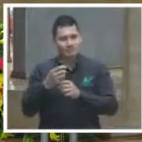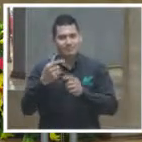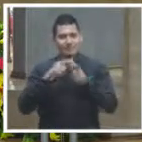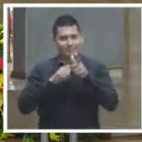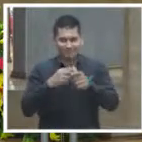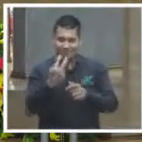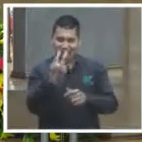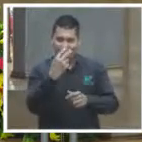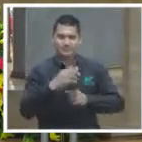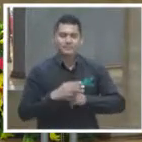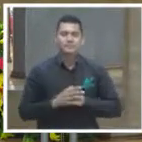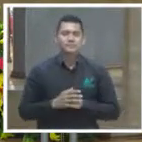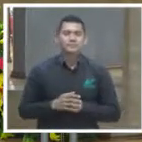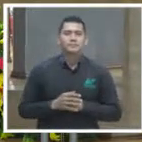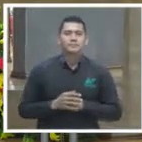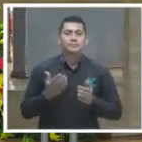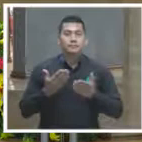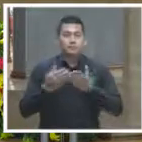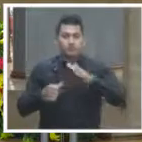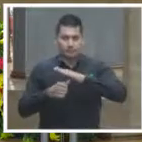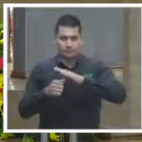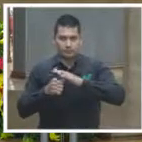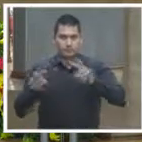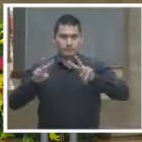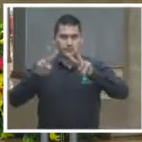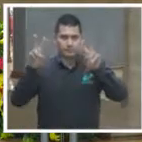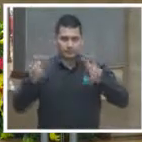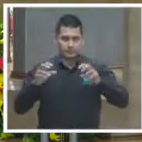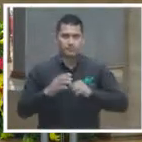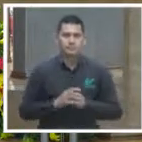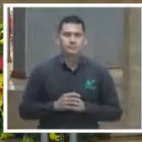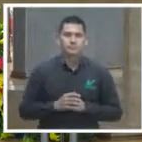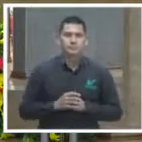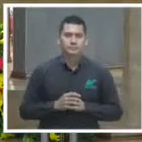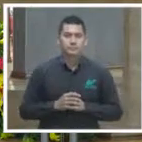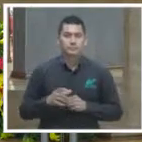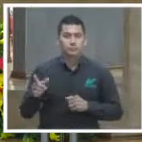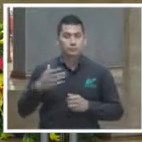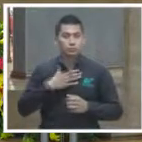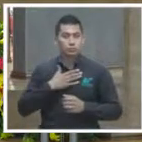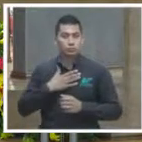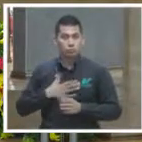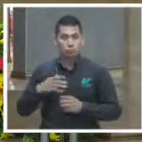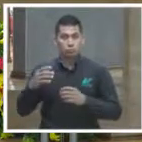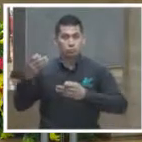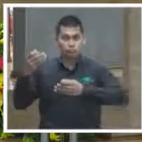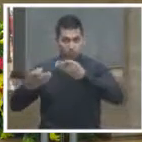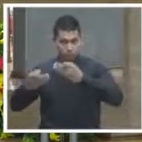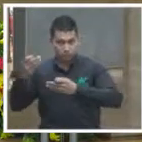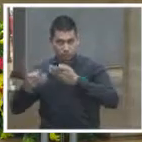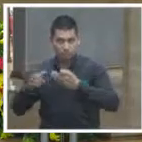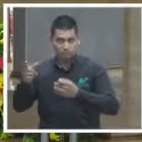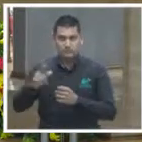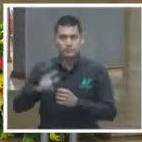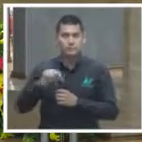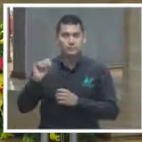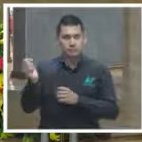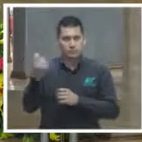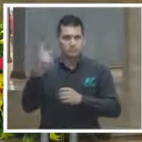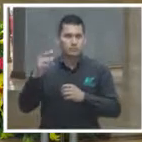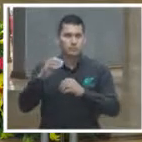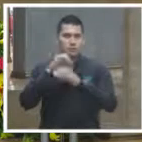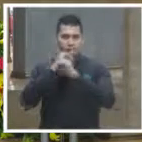directo. Vamos a la mesa denominada Criterios Judiciales, Opinión Pública y Tecnologías de la Información.